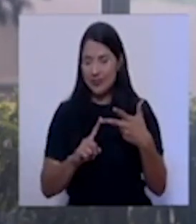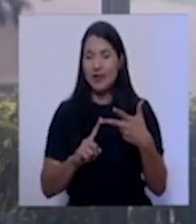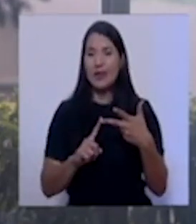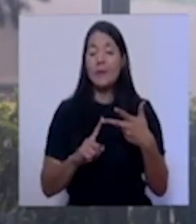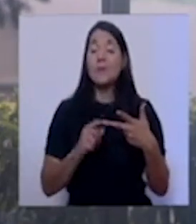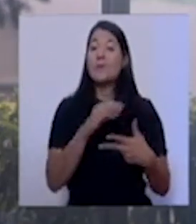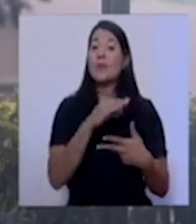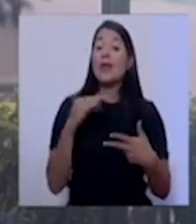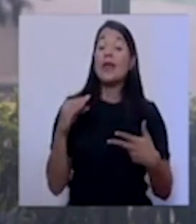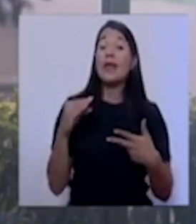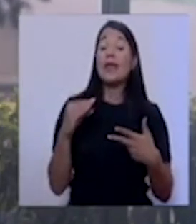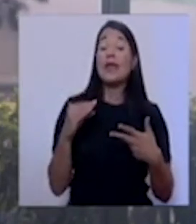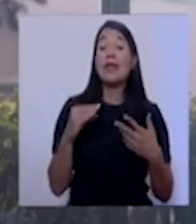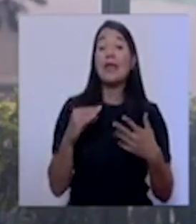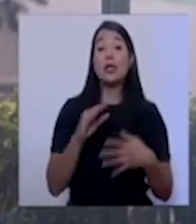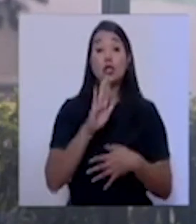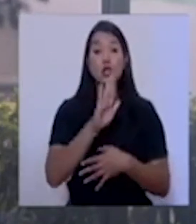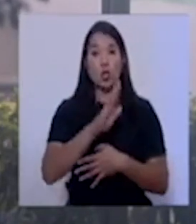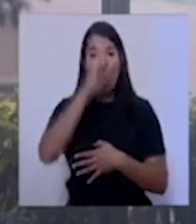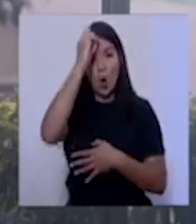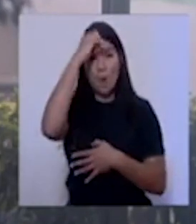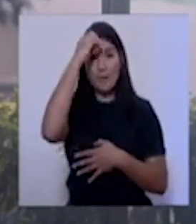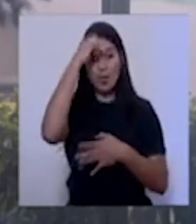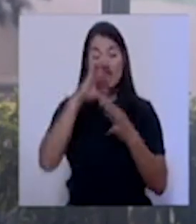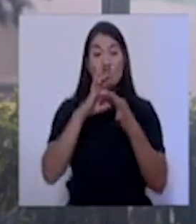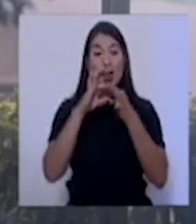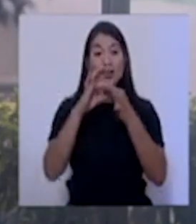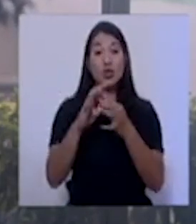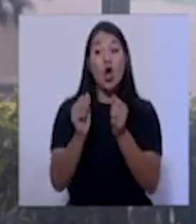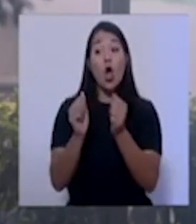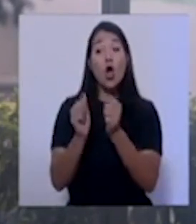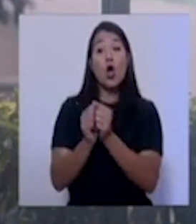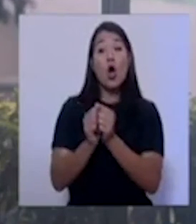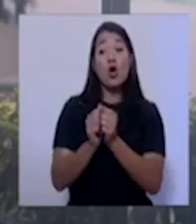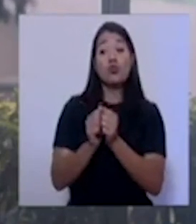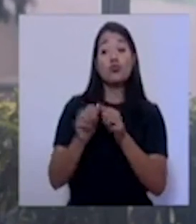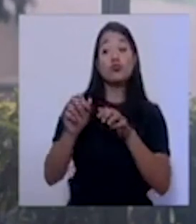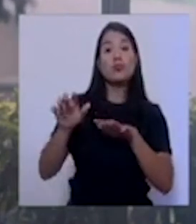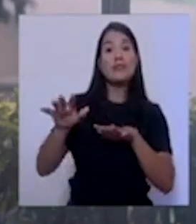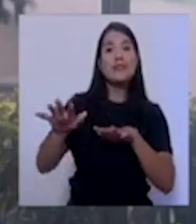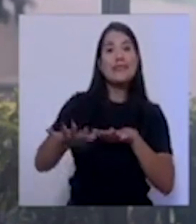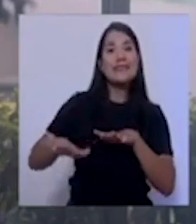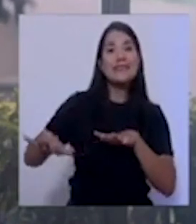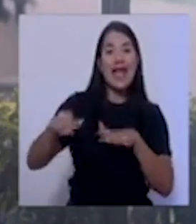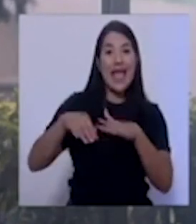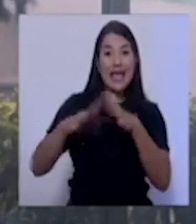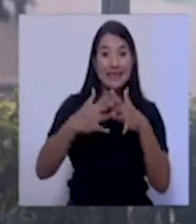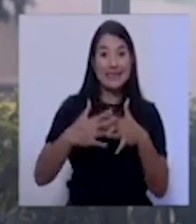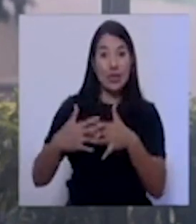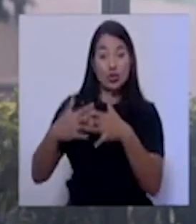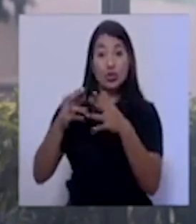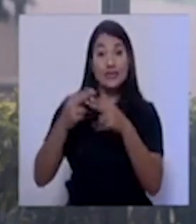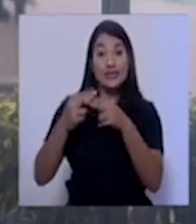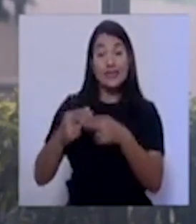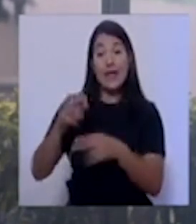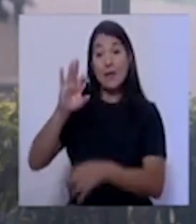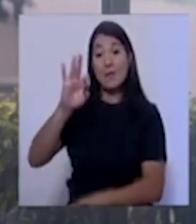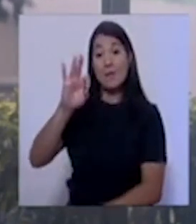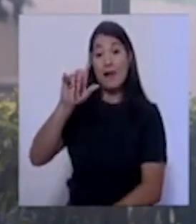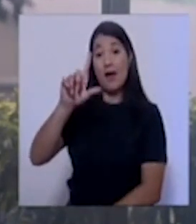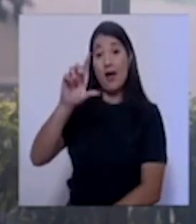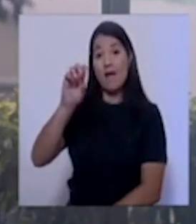la posición respecto al Estado de Florida, que es uno de los más fuertes emisores de turistas hacia Costa Rica